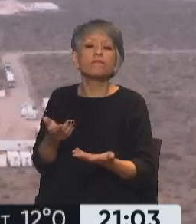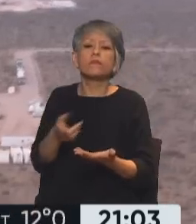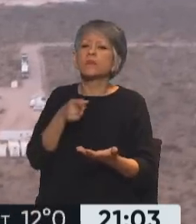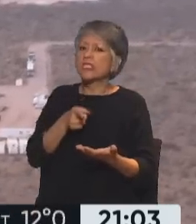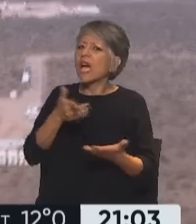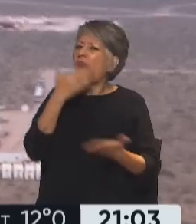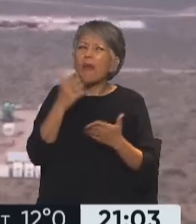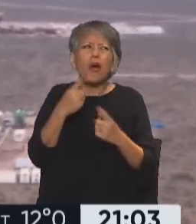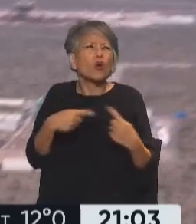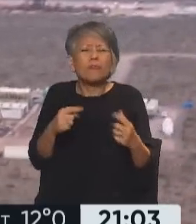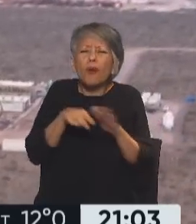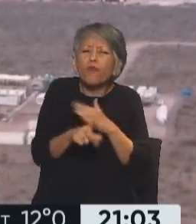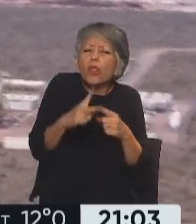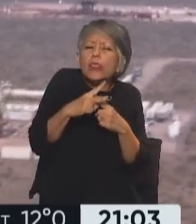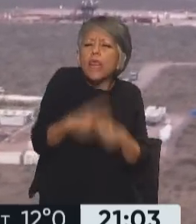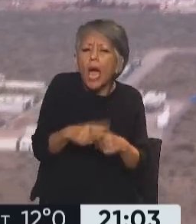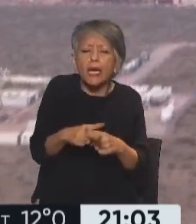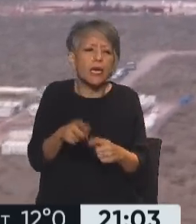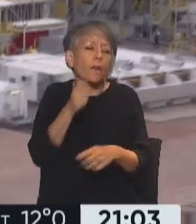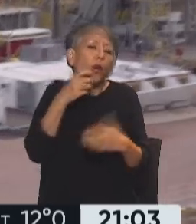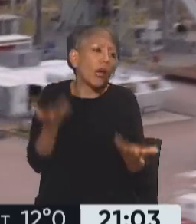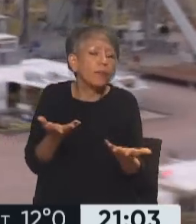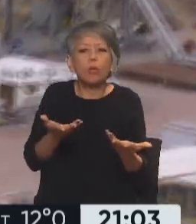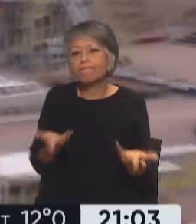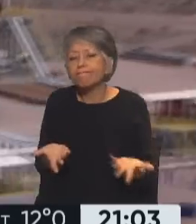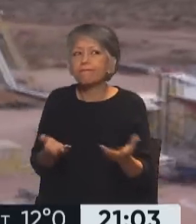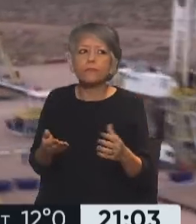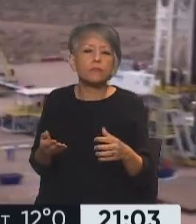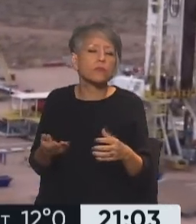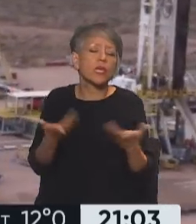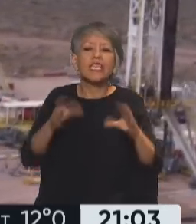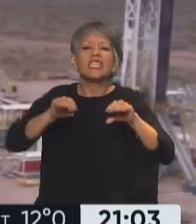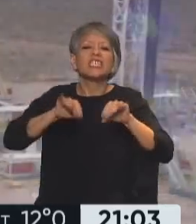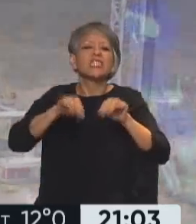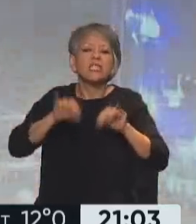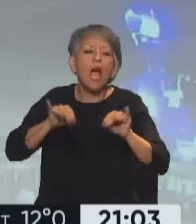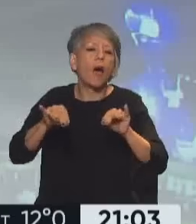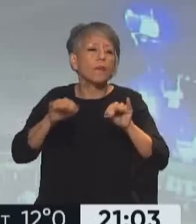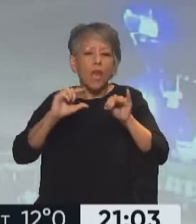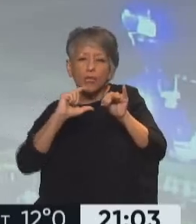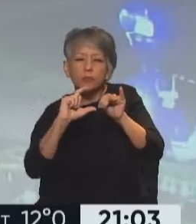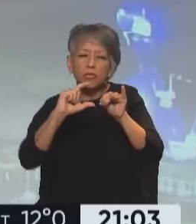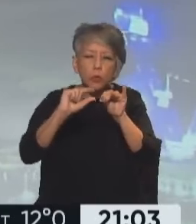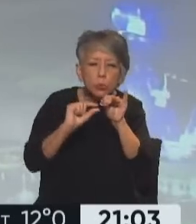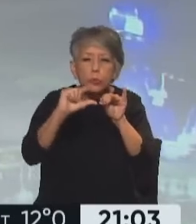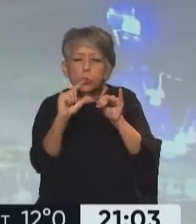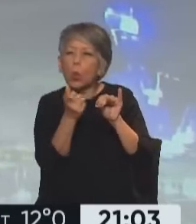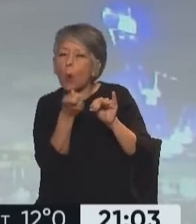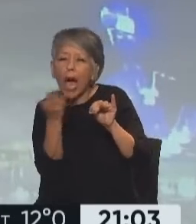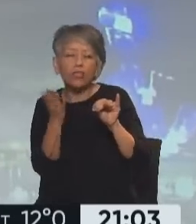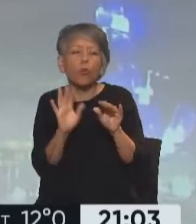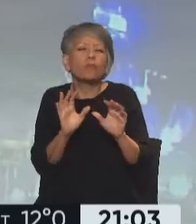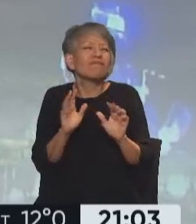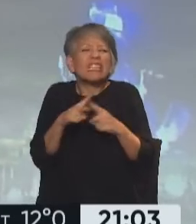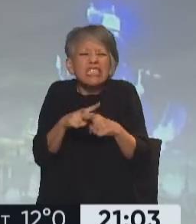situaciones muy técnicas en realidad, ¿no? ¿Cuánto tiene que ser el espesor de una chapa, de una lámina, claro? Entonces son cuestiones demasiado